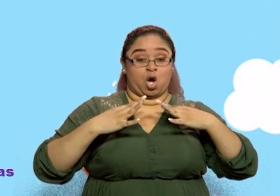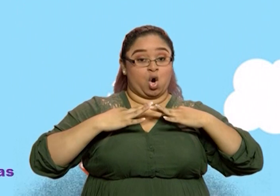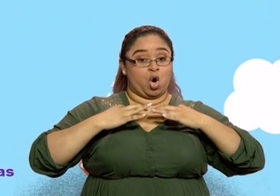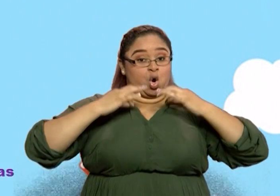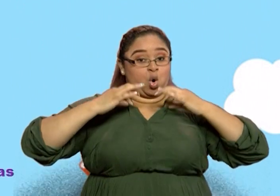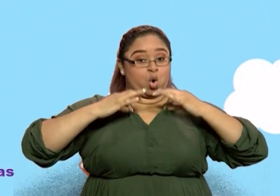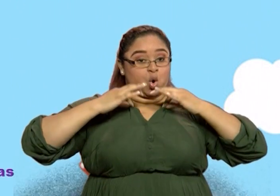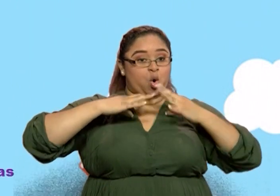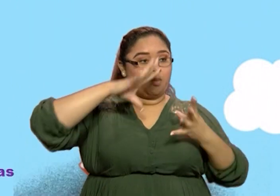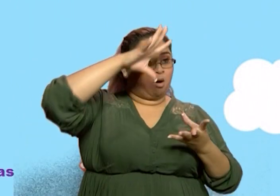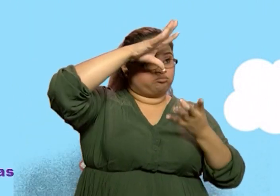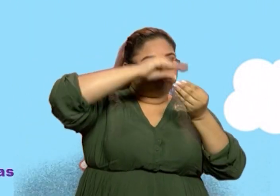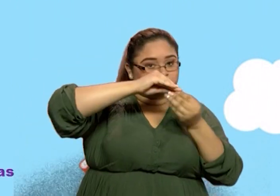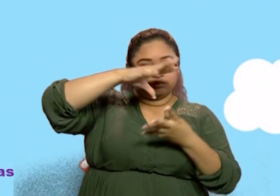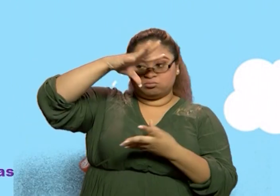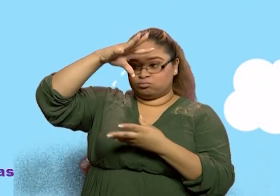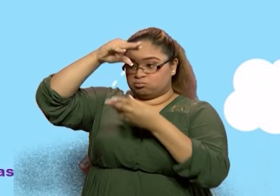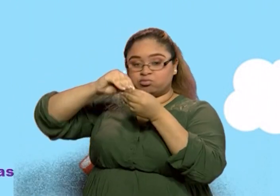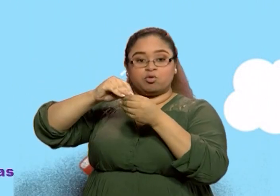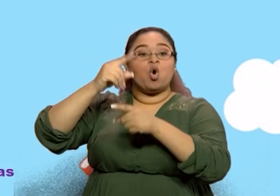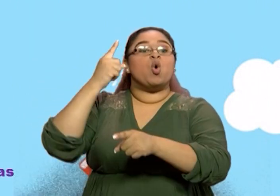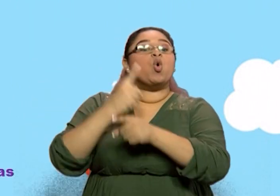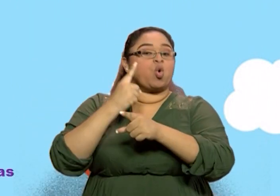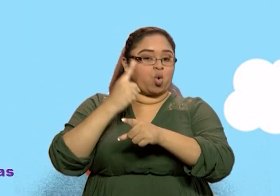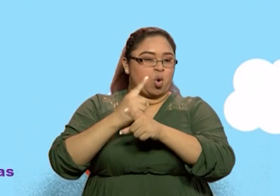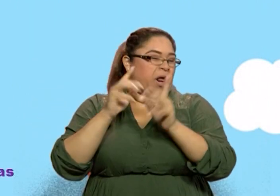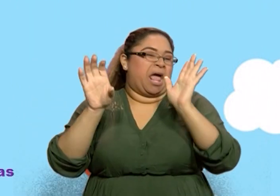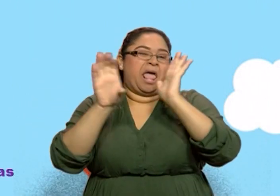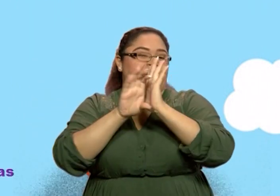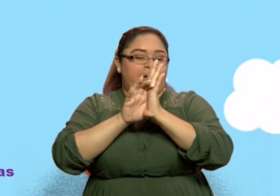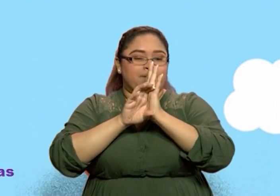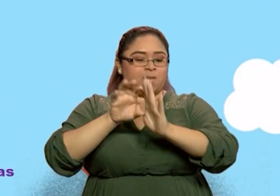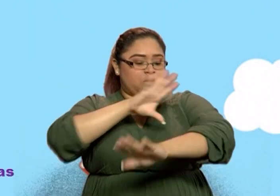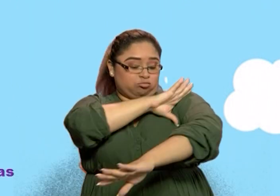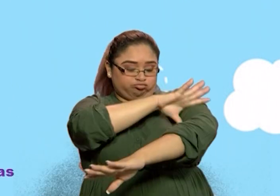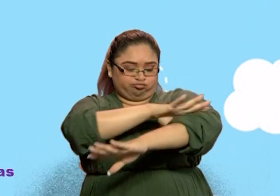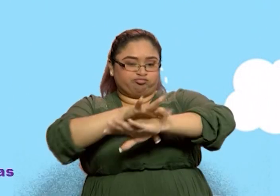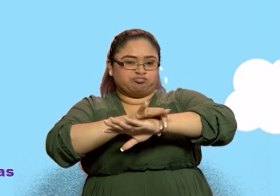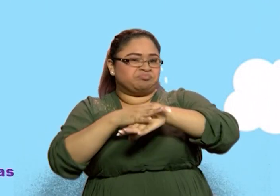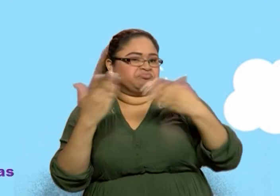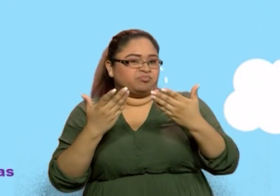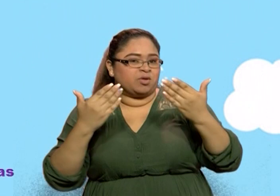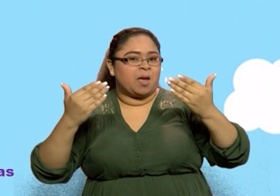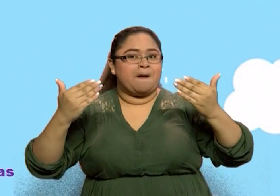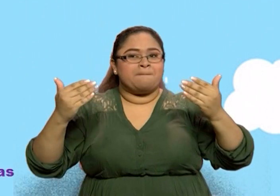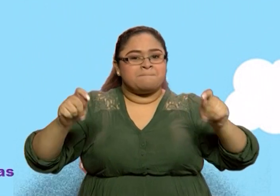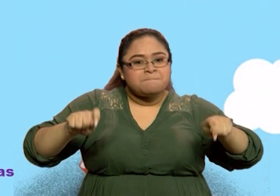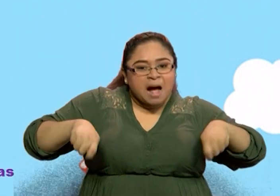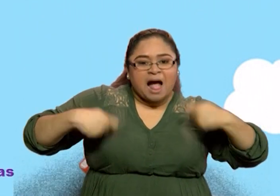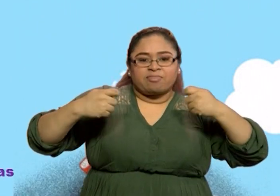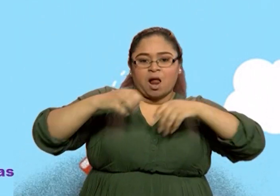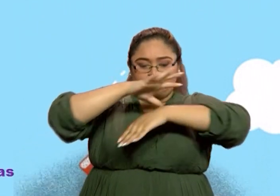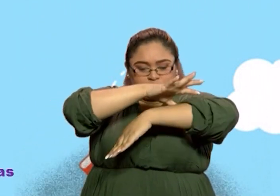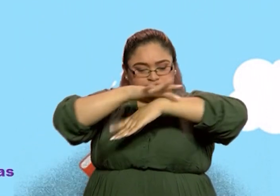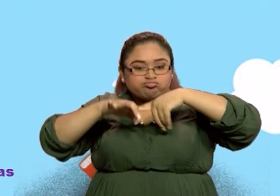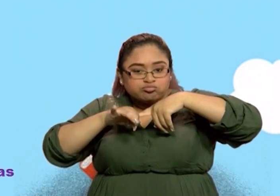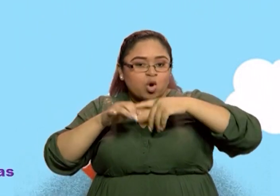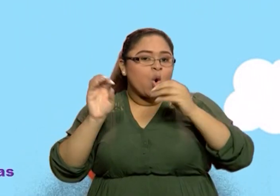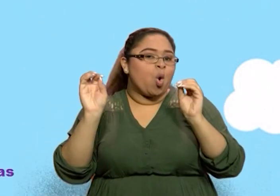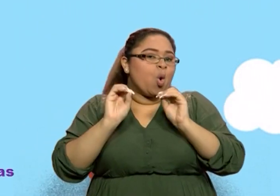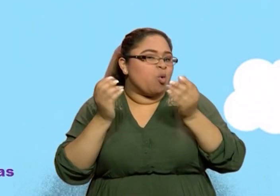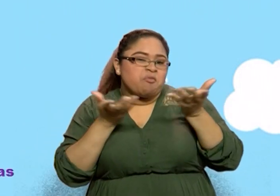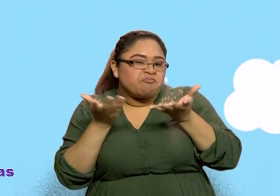accesorios adecuados que utilizaríamos con el sol, así como lo hizo la maestra, o con la lluvia también.